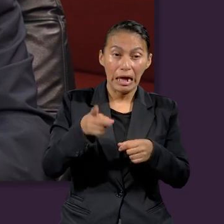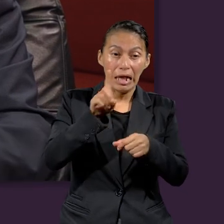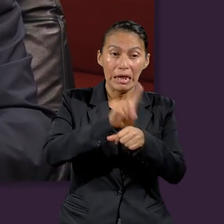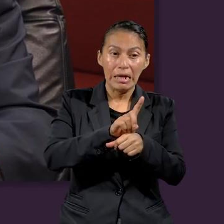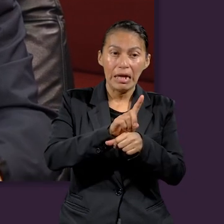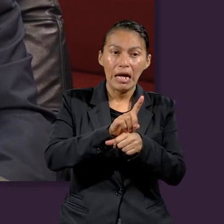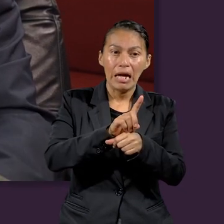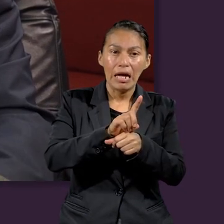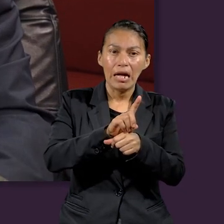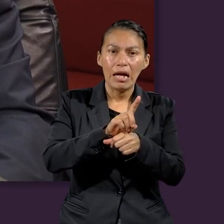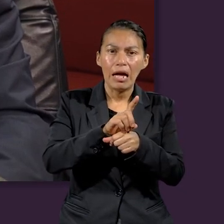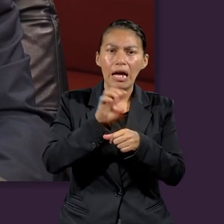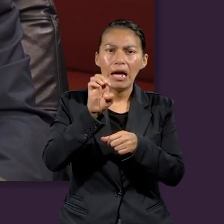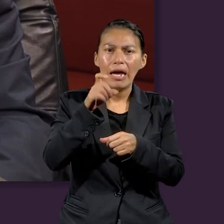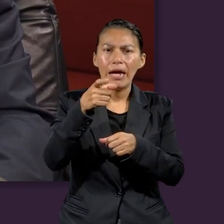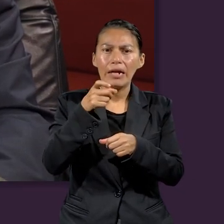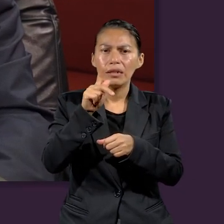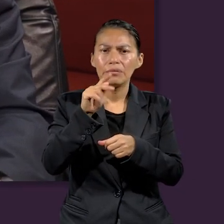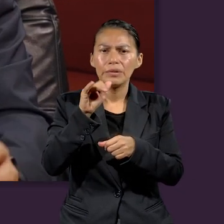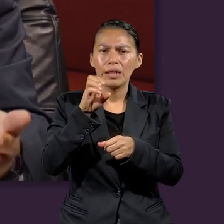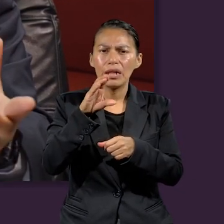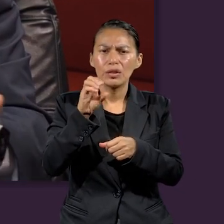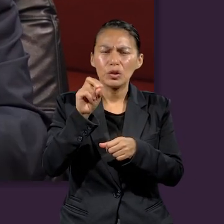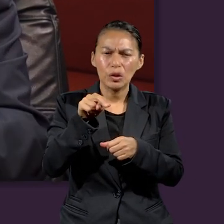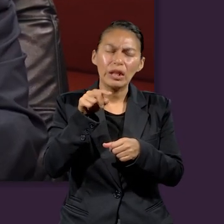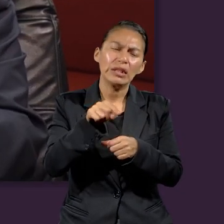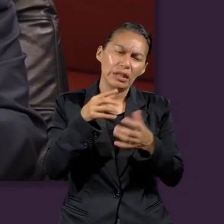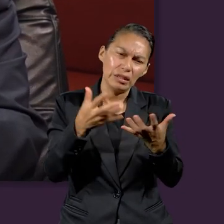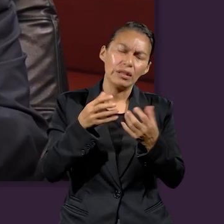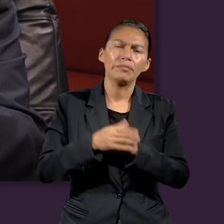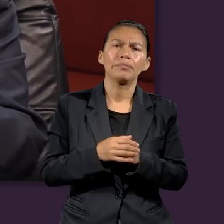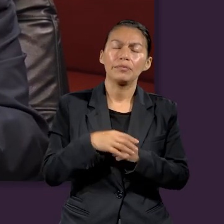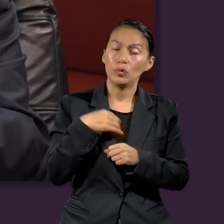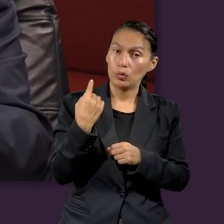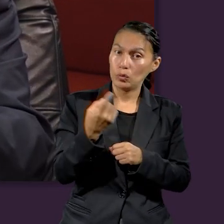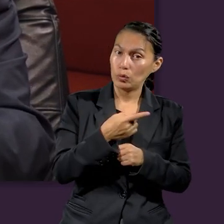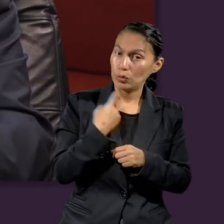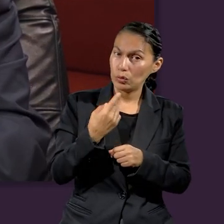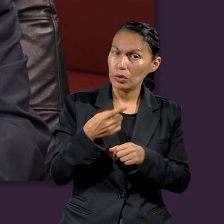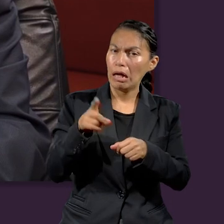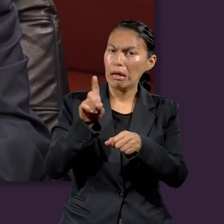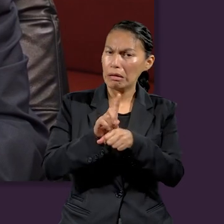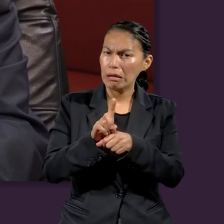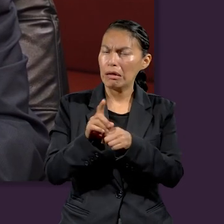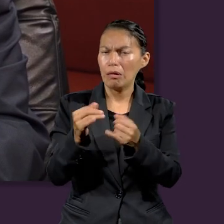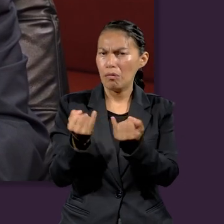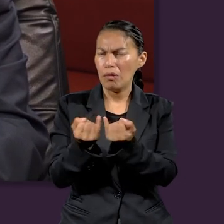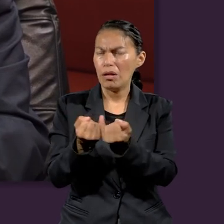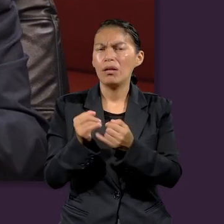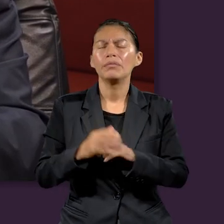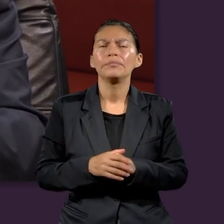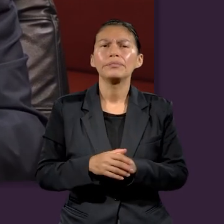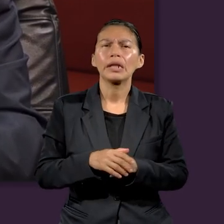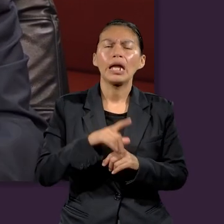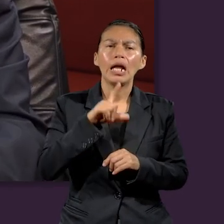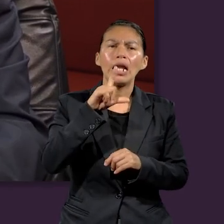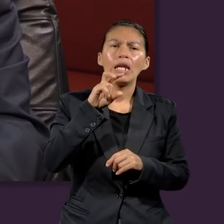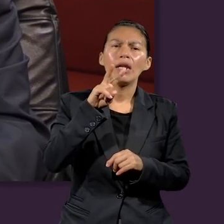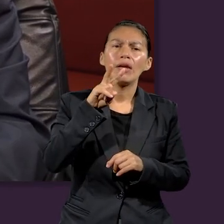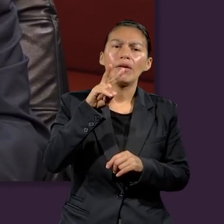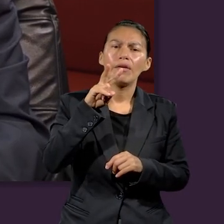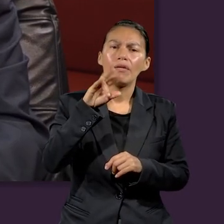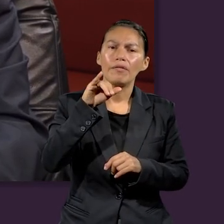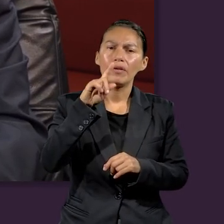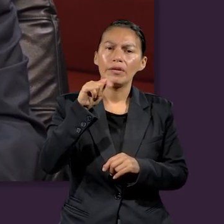en el día de la expiación. Nosotros nos encontramos en el antitípico día de la expiación también. Y como lo describe